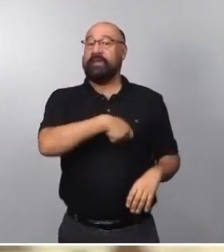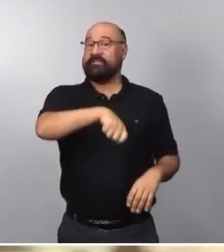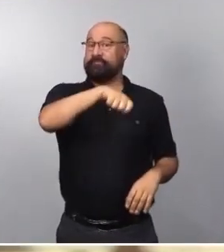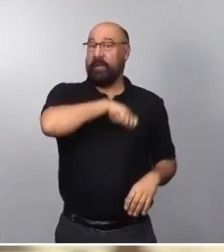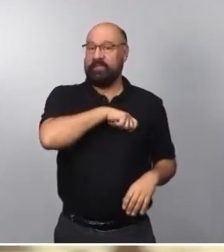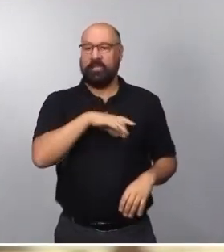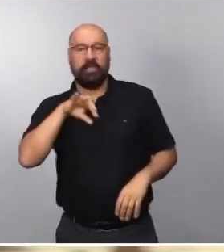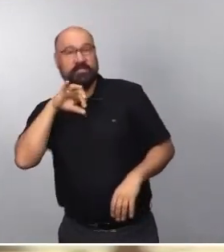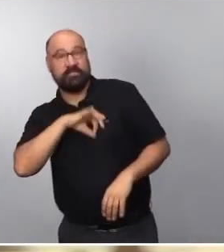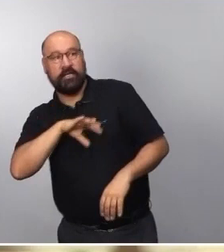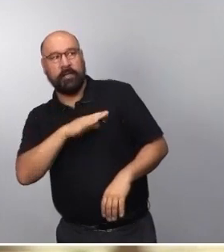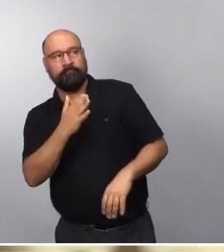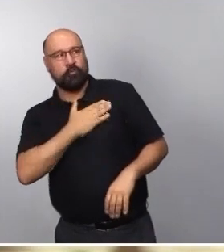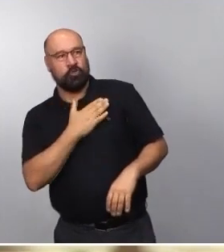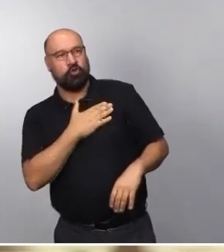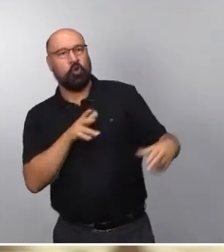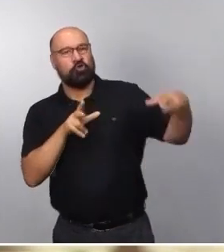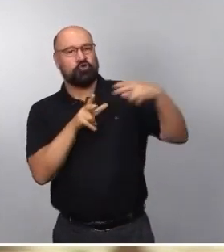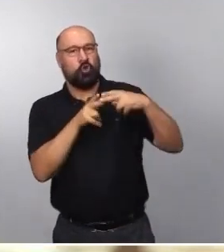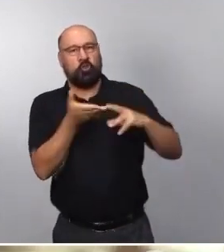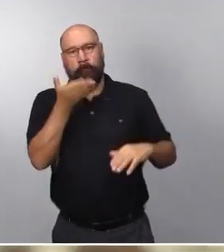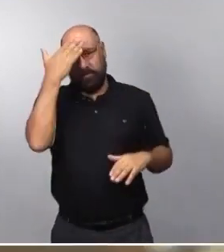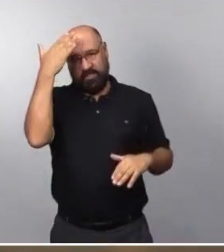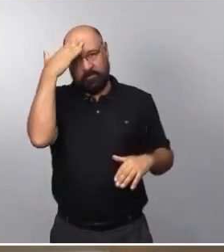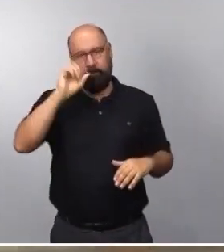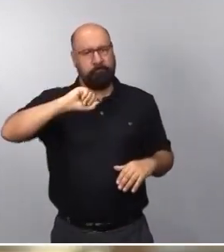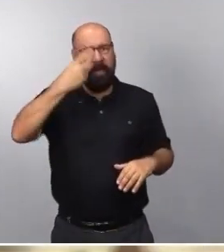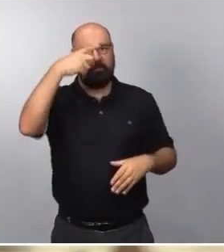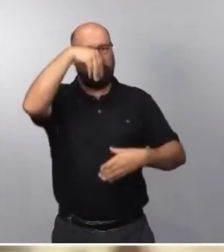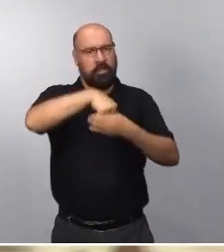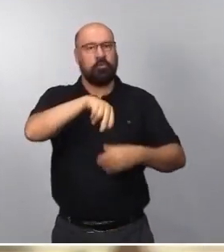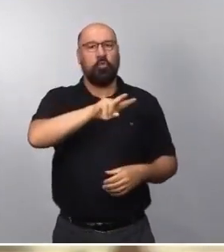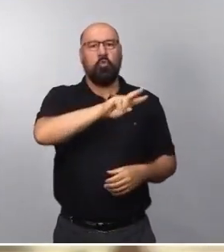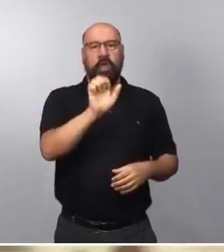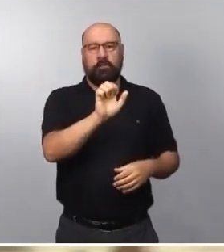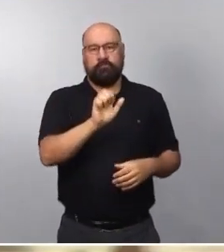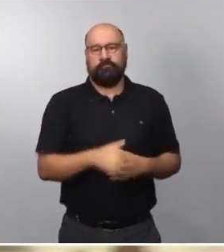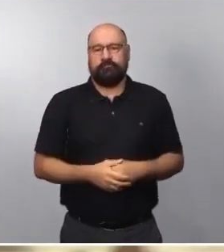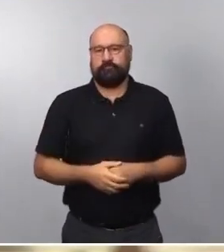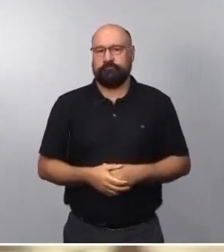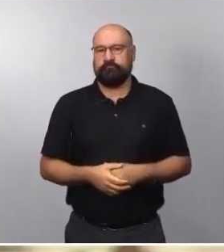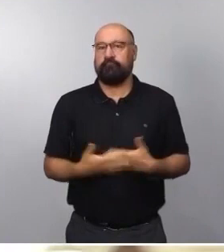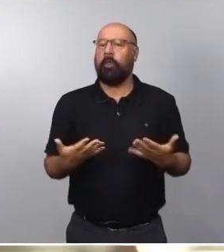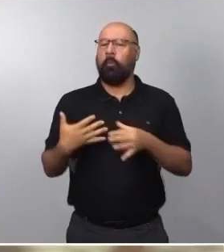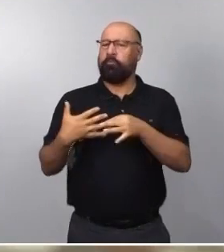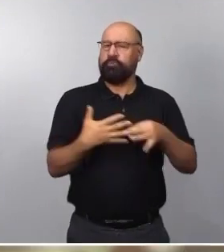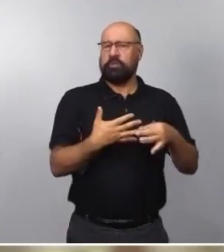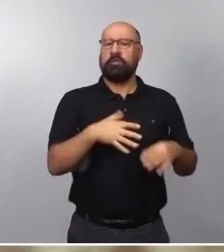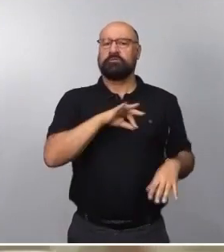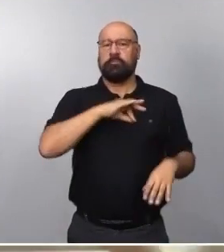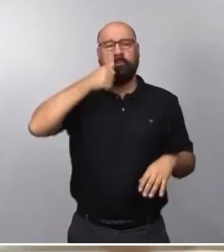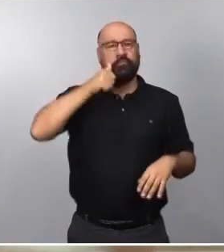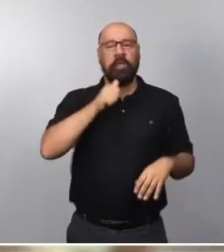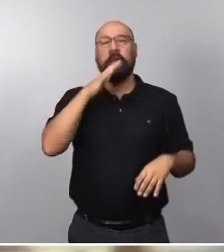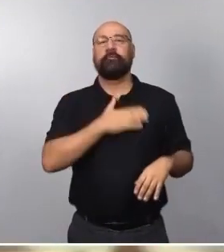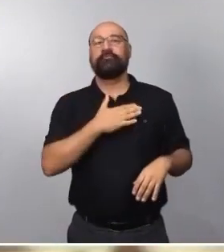Europea. Y me interesa destacar que bajo el liderazgo de Pedro Sánchez, las relaciones entre Europa